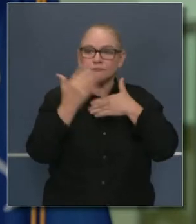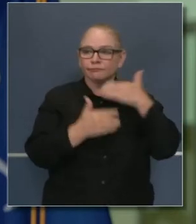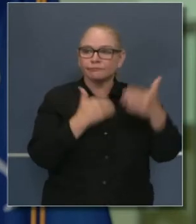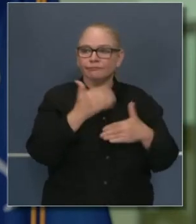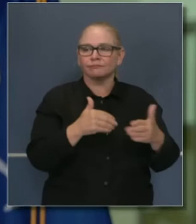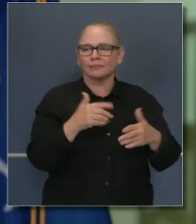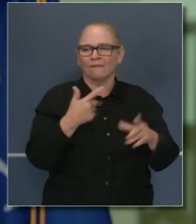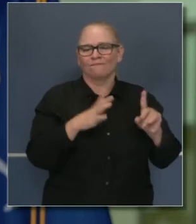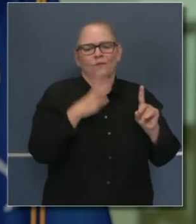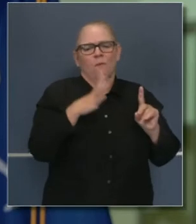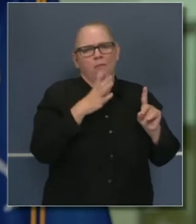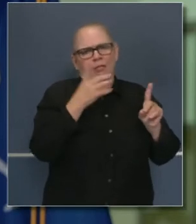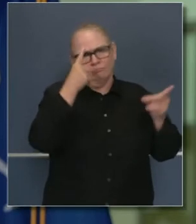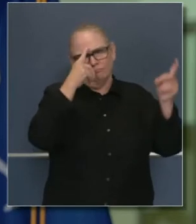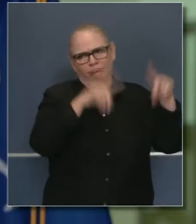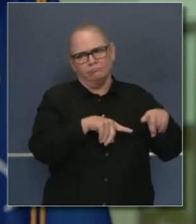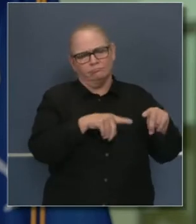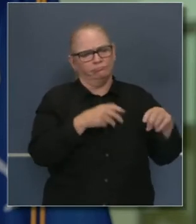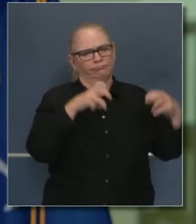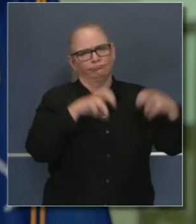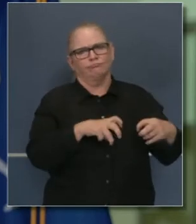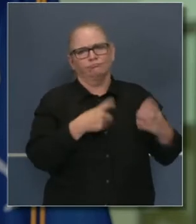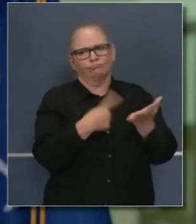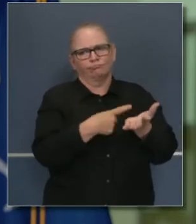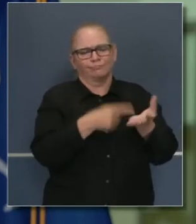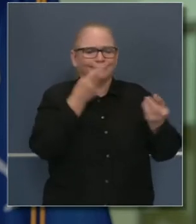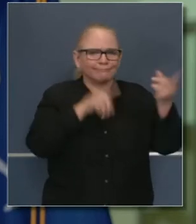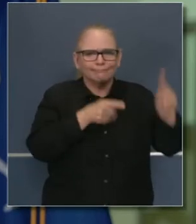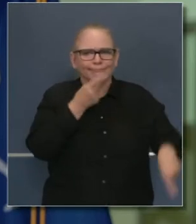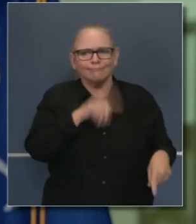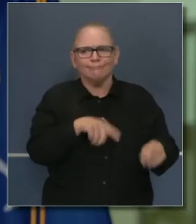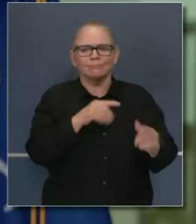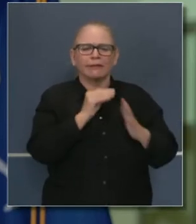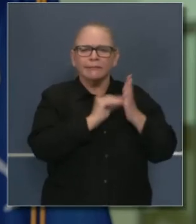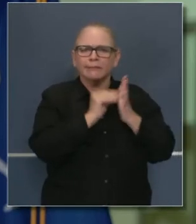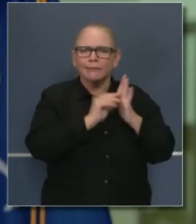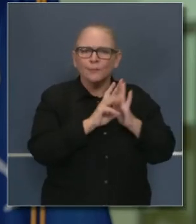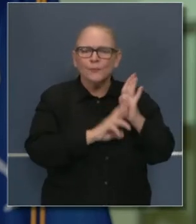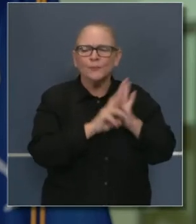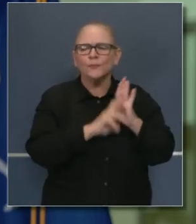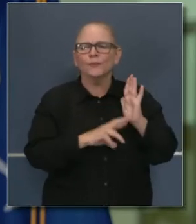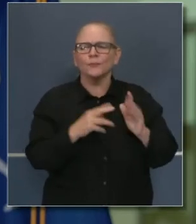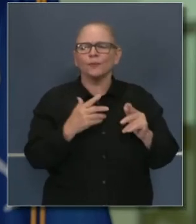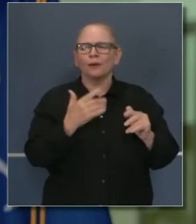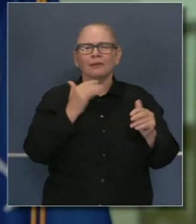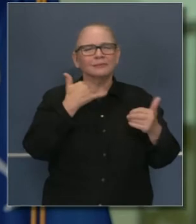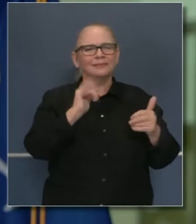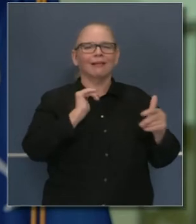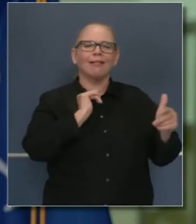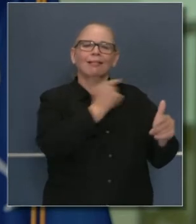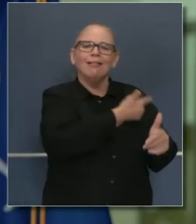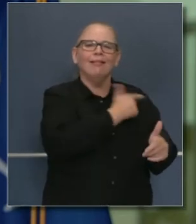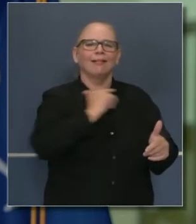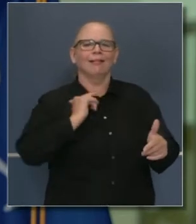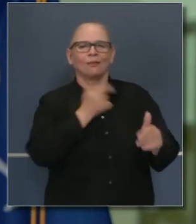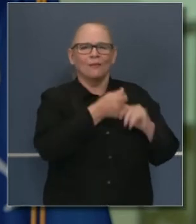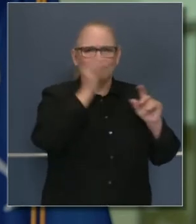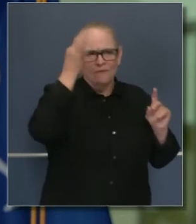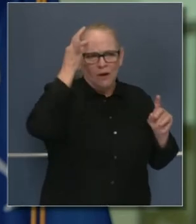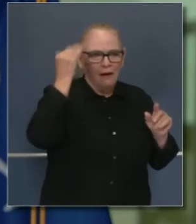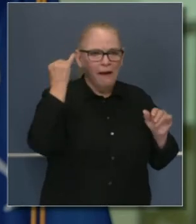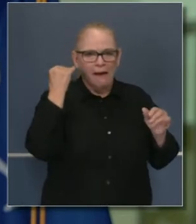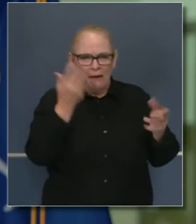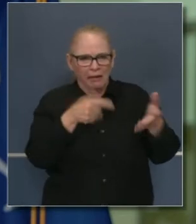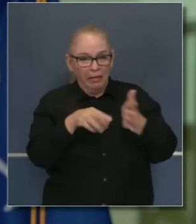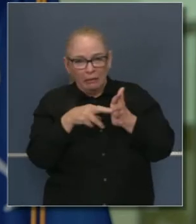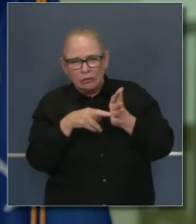conversaciones y en solicitudes, en formularios con nuestros contrapartes federales. Y tan pronto como